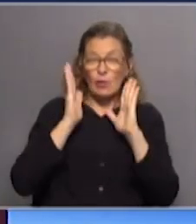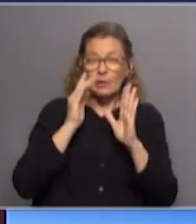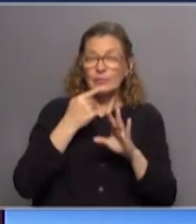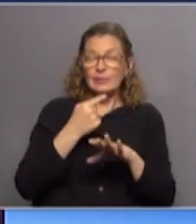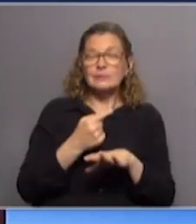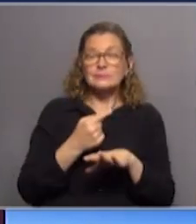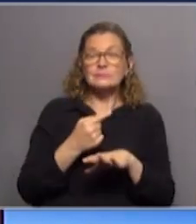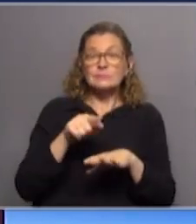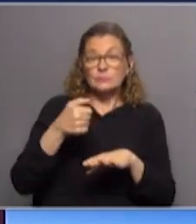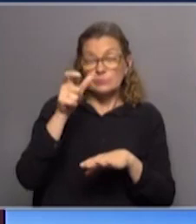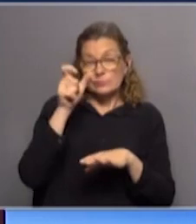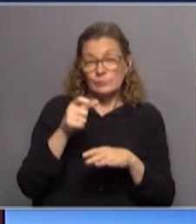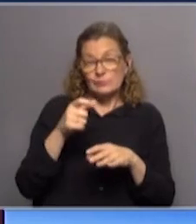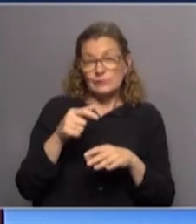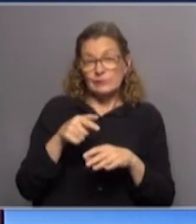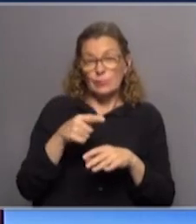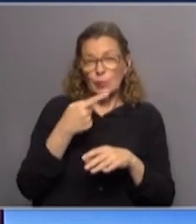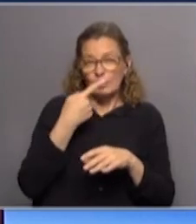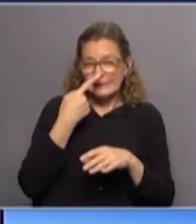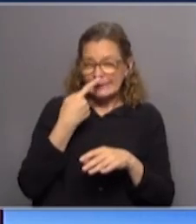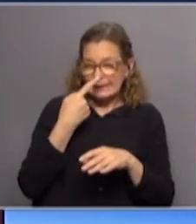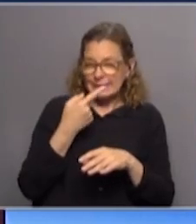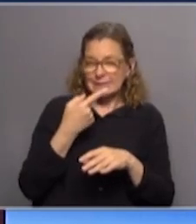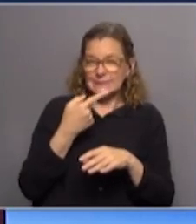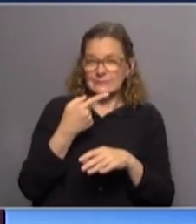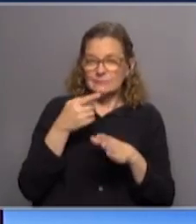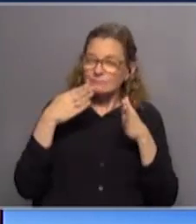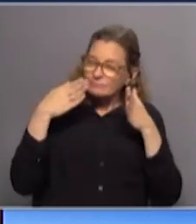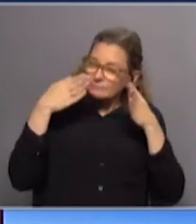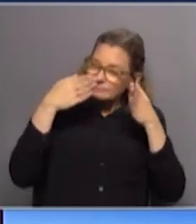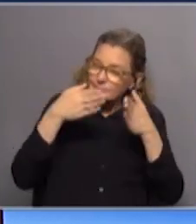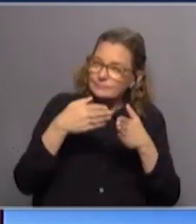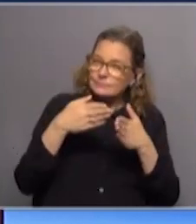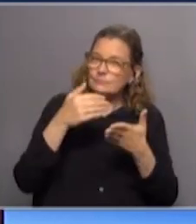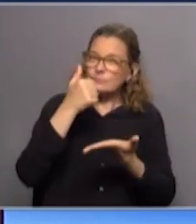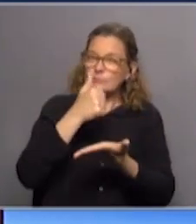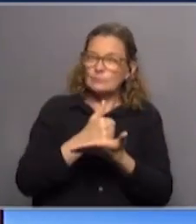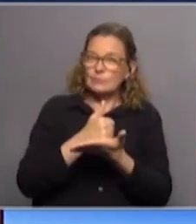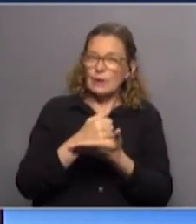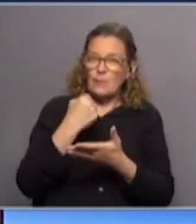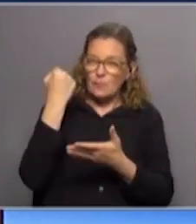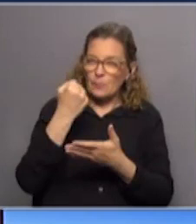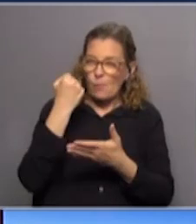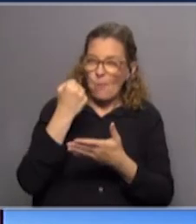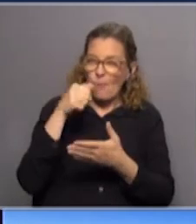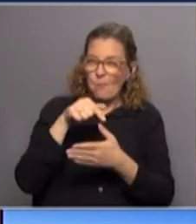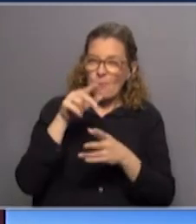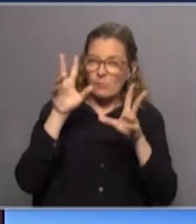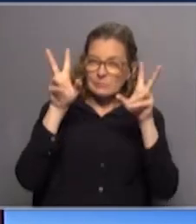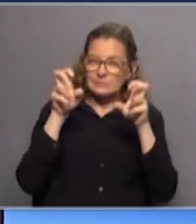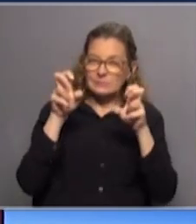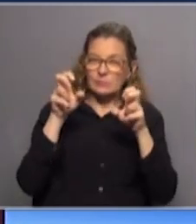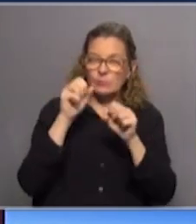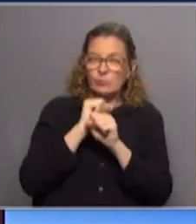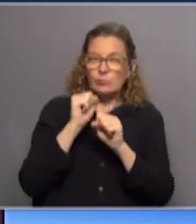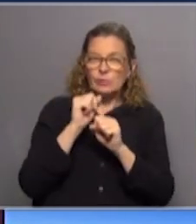también lo han dicho otras personas, es sobre este interés muy direccionado. Y nos ponía hincapié sobre una cuestión en particular, que no sé si la